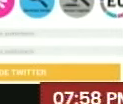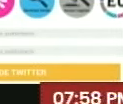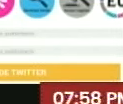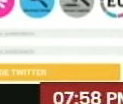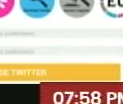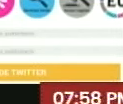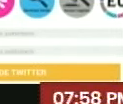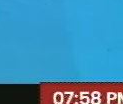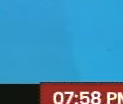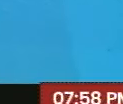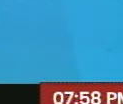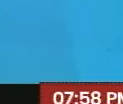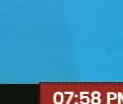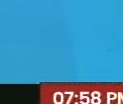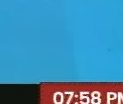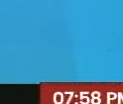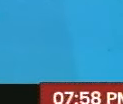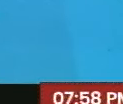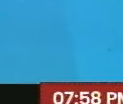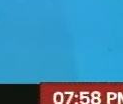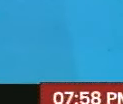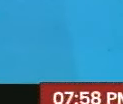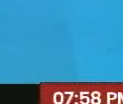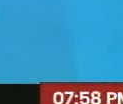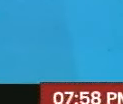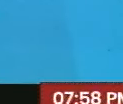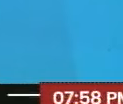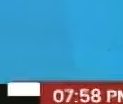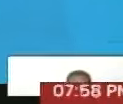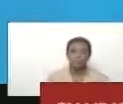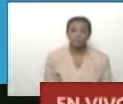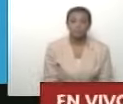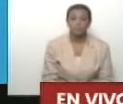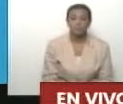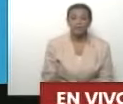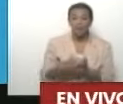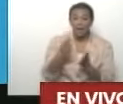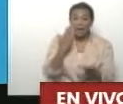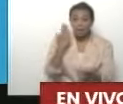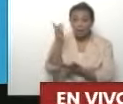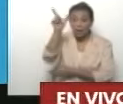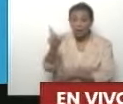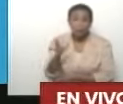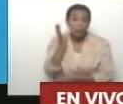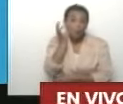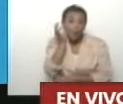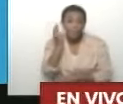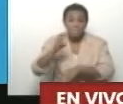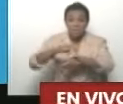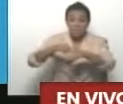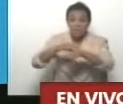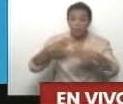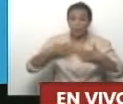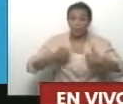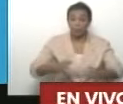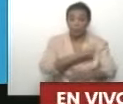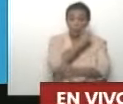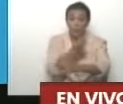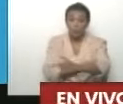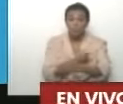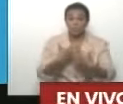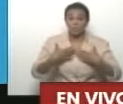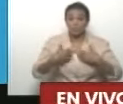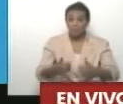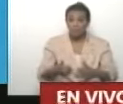doctora Magali Gutiérrez, ministra del Poder Popular para la Salud. Precisamente ella junto